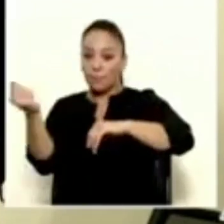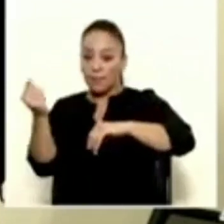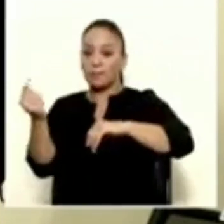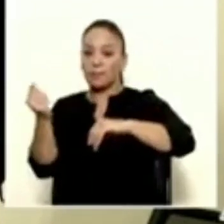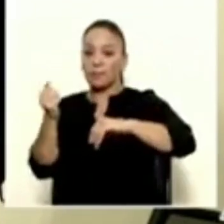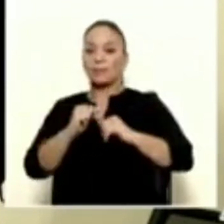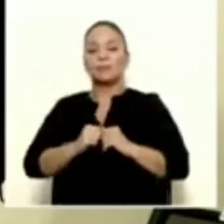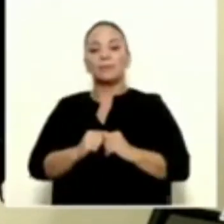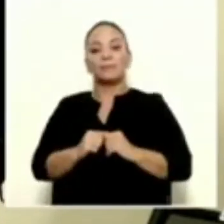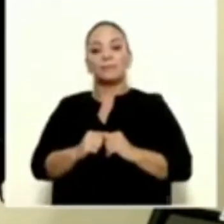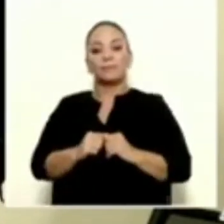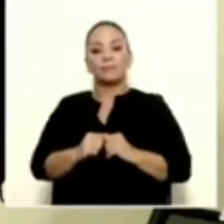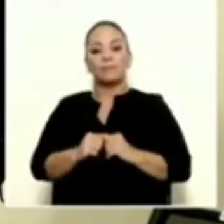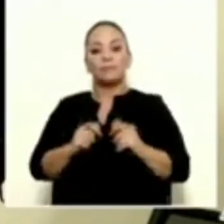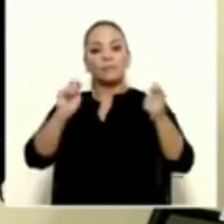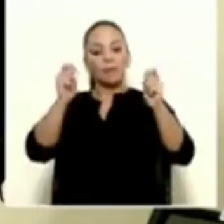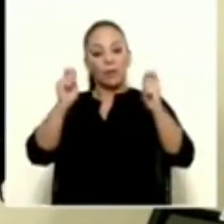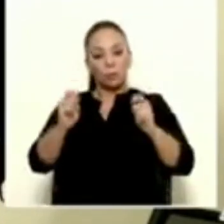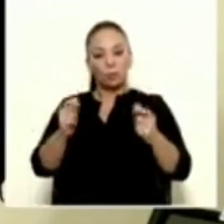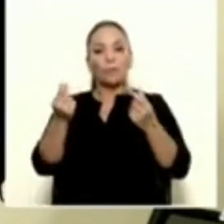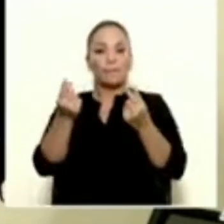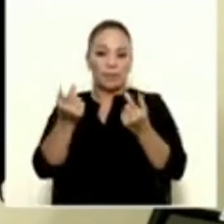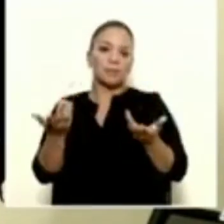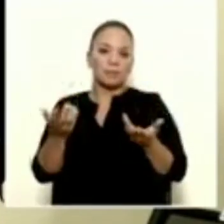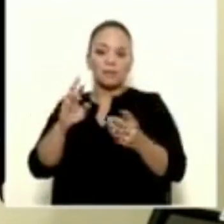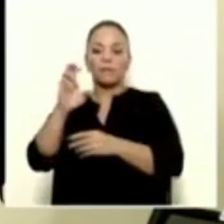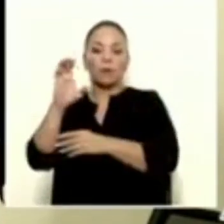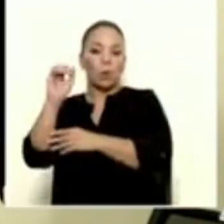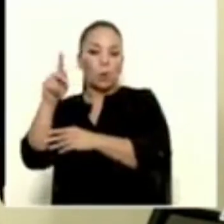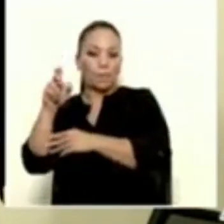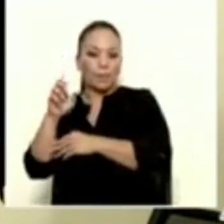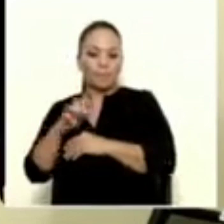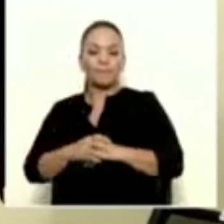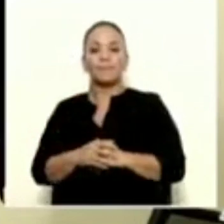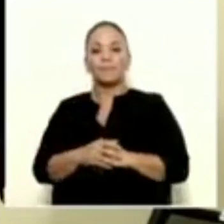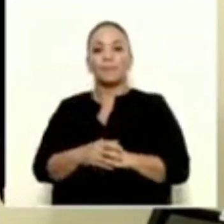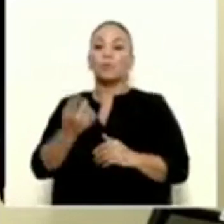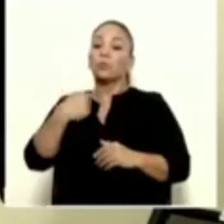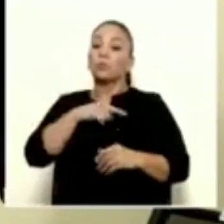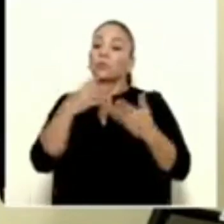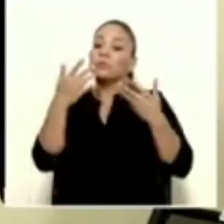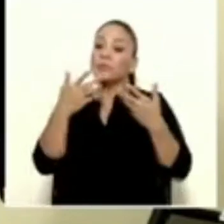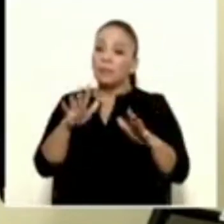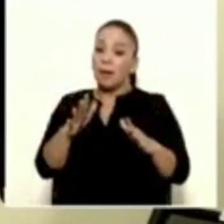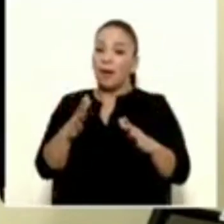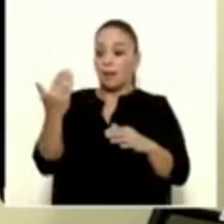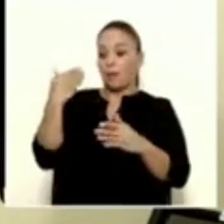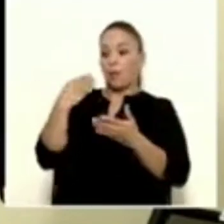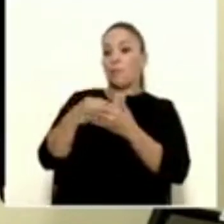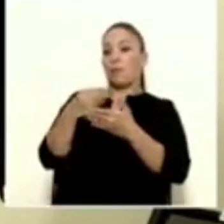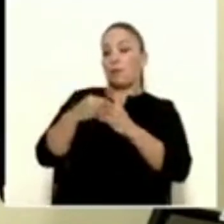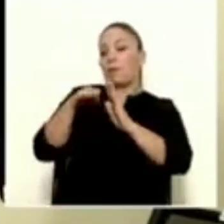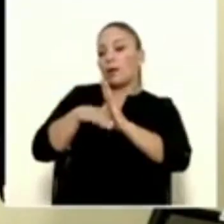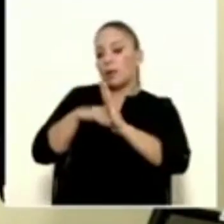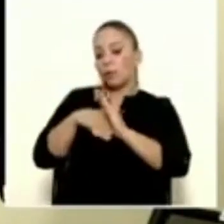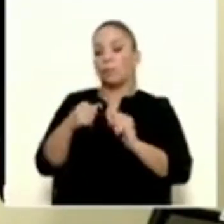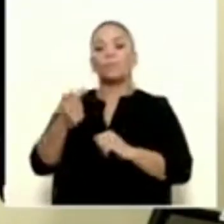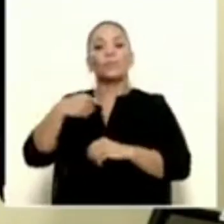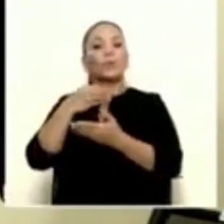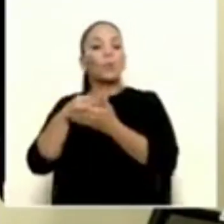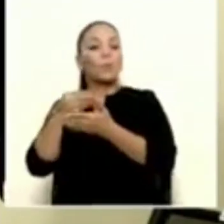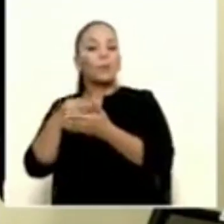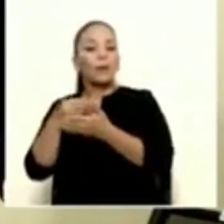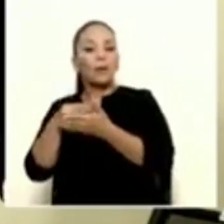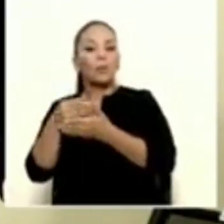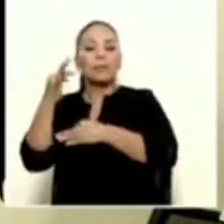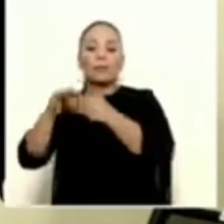de ajuste de los precios de recopio, porque ya hemos comprado más barato y hemos comprado